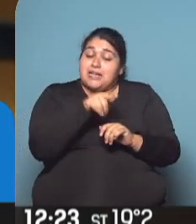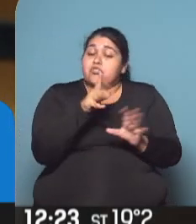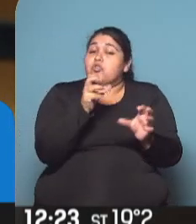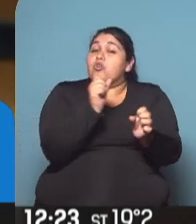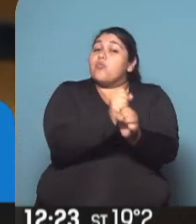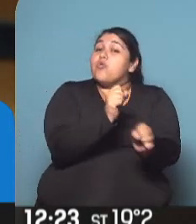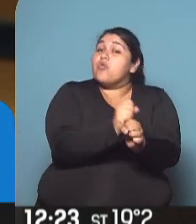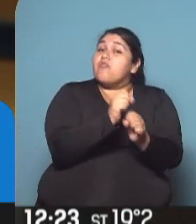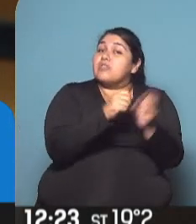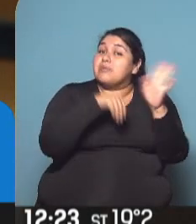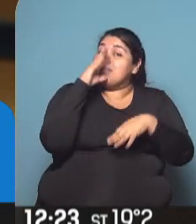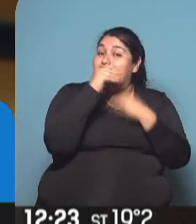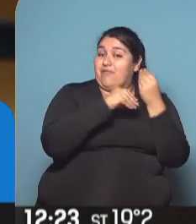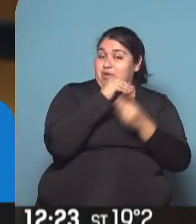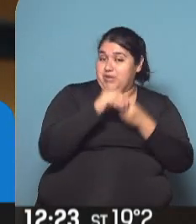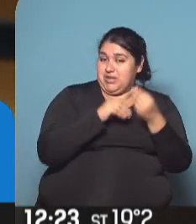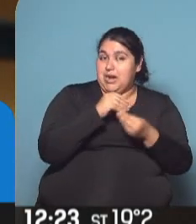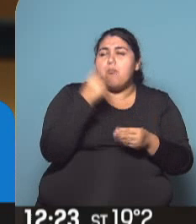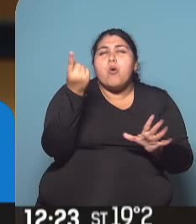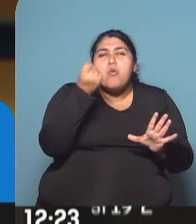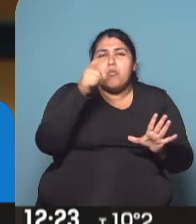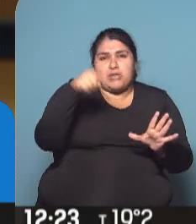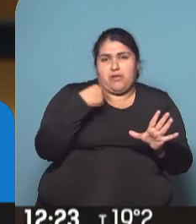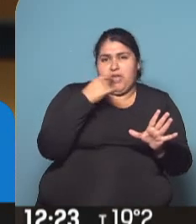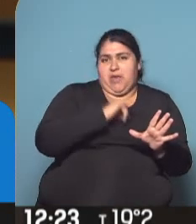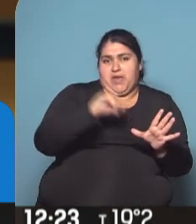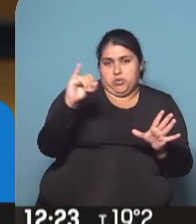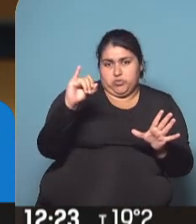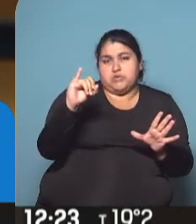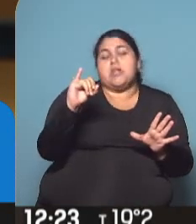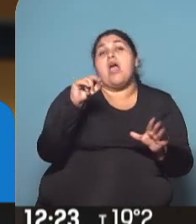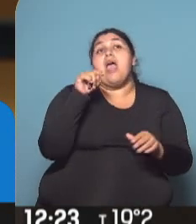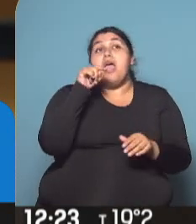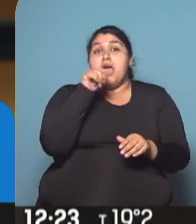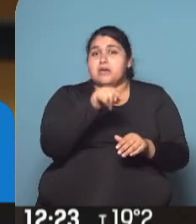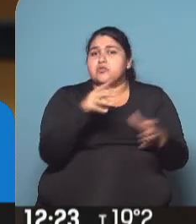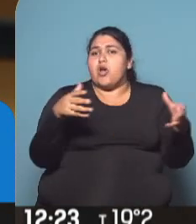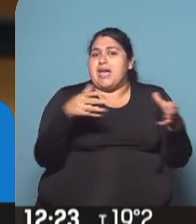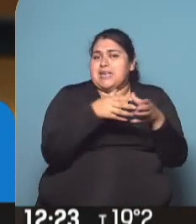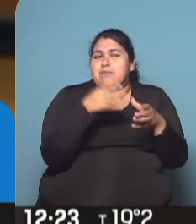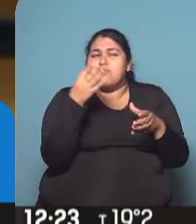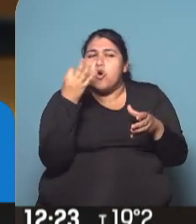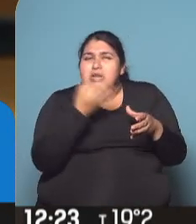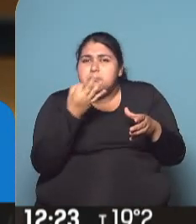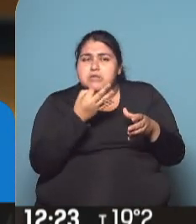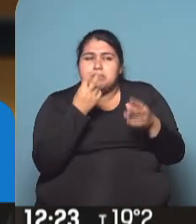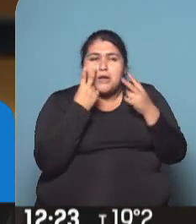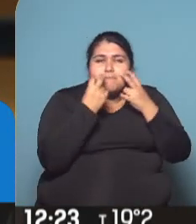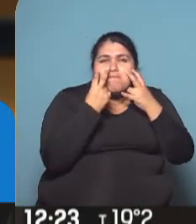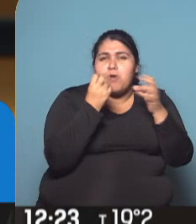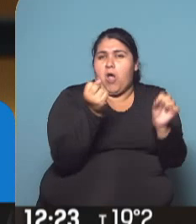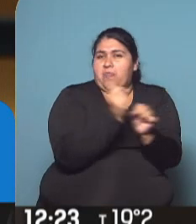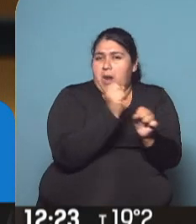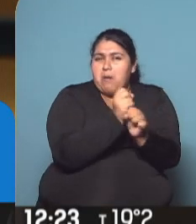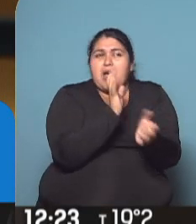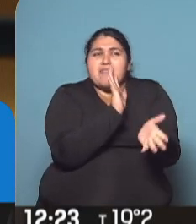con la familia. Por eso es importante la denuncia. Porque la denuncia implica que equipos especializados empiezan a trabajar en